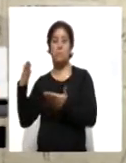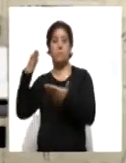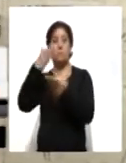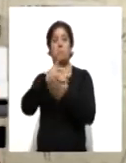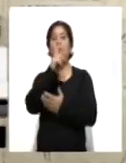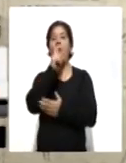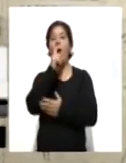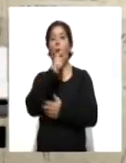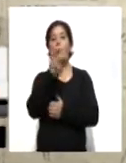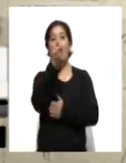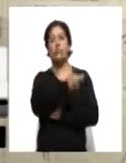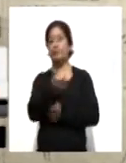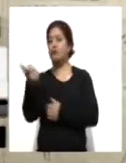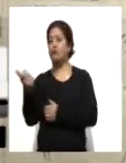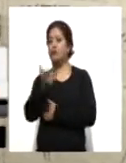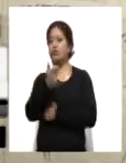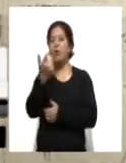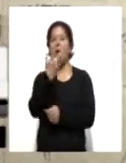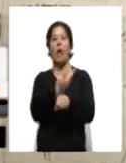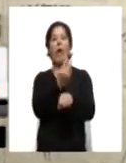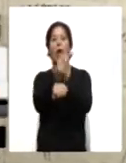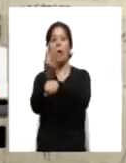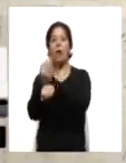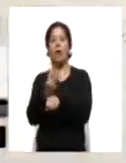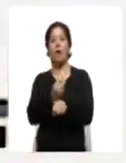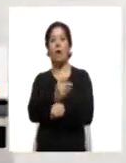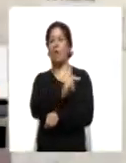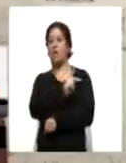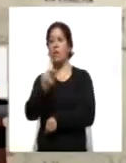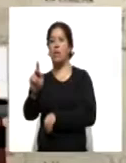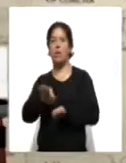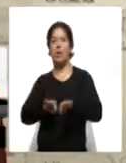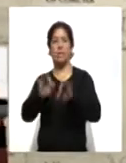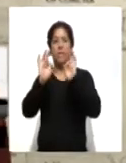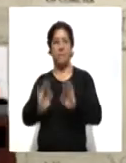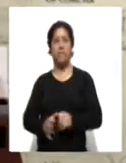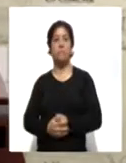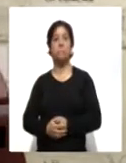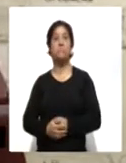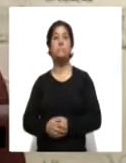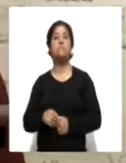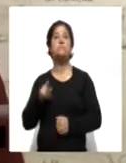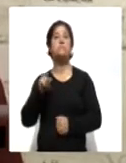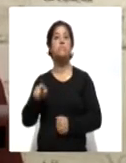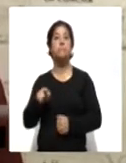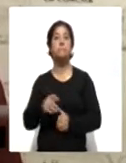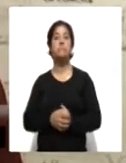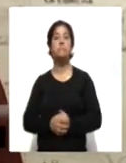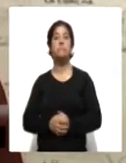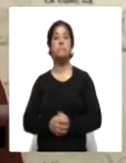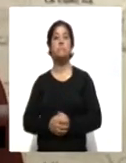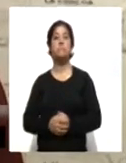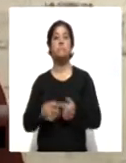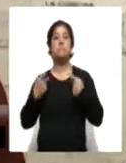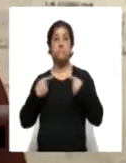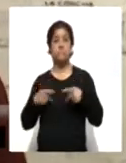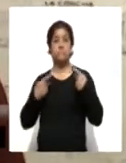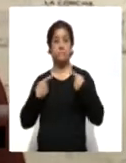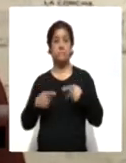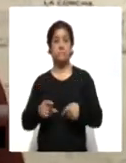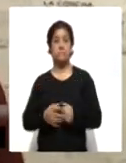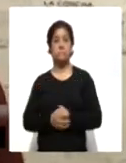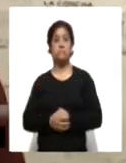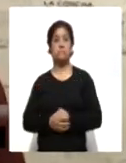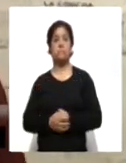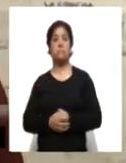para regar y demás, para que todo se trabaje bien. Es una situación en la que la gente que no se ve